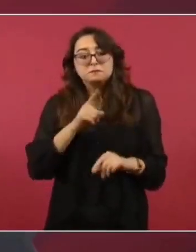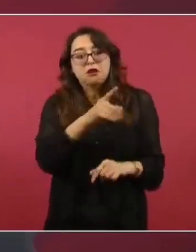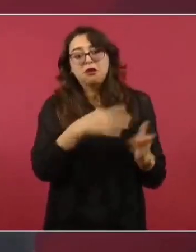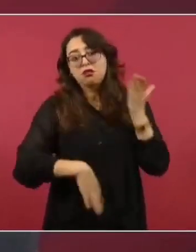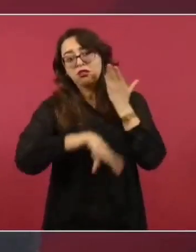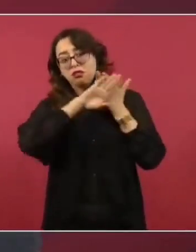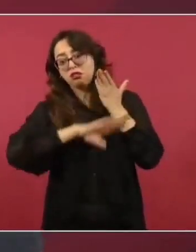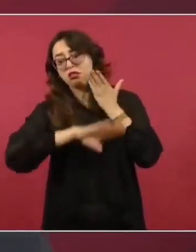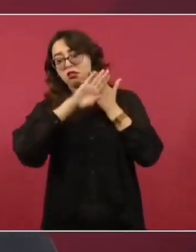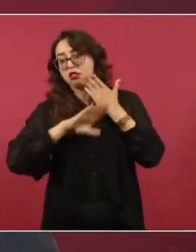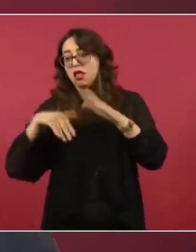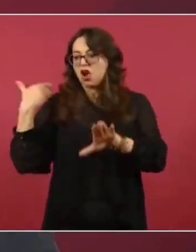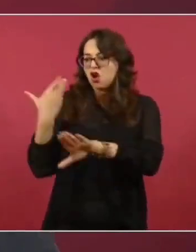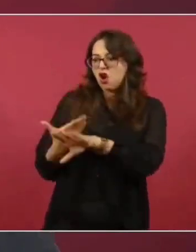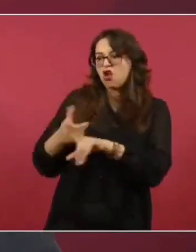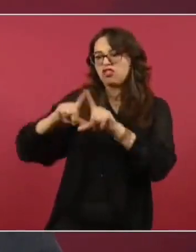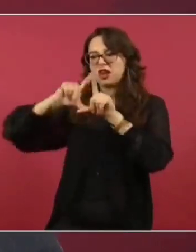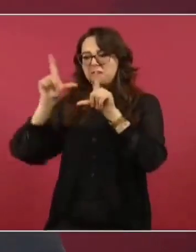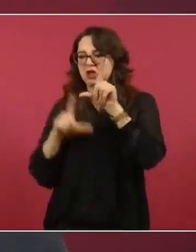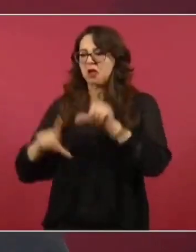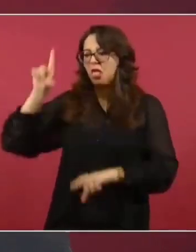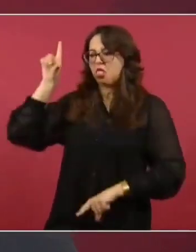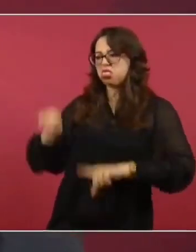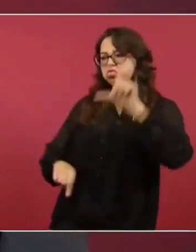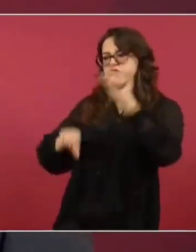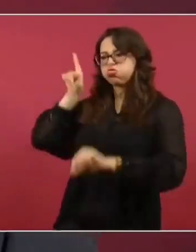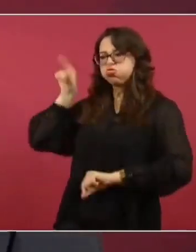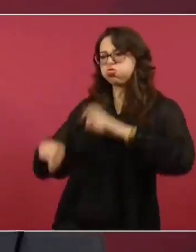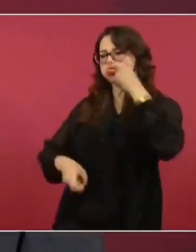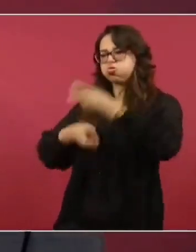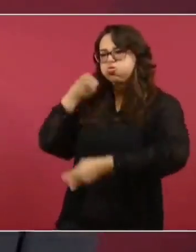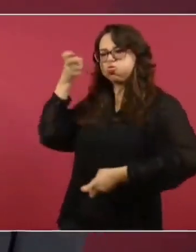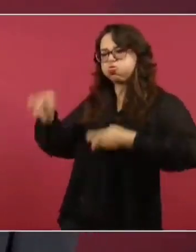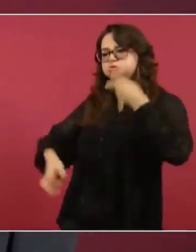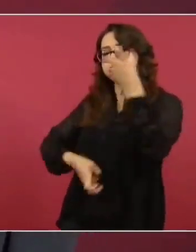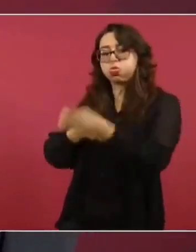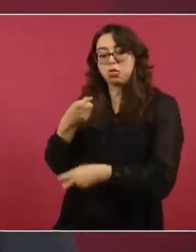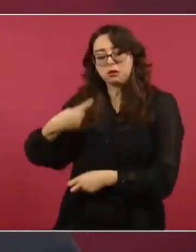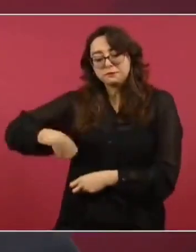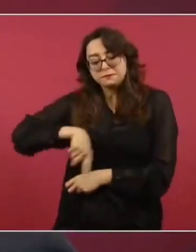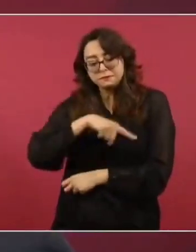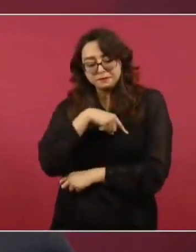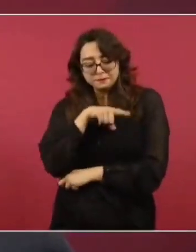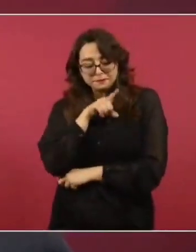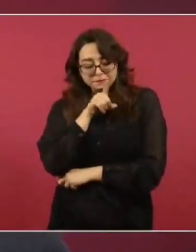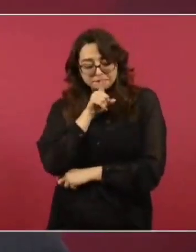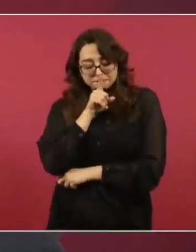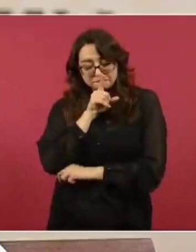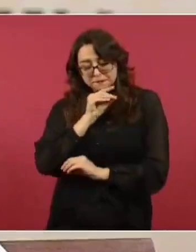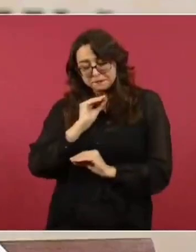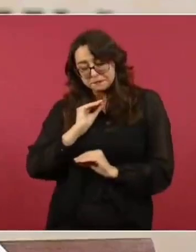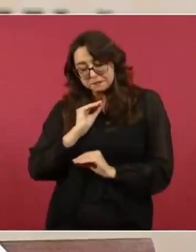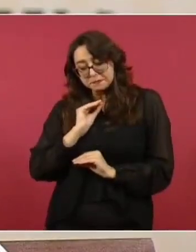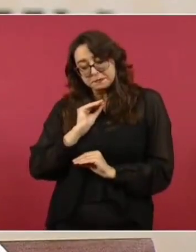cosa que jamás permitiríamos. Pero en segundo lugar estaríamos alentando que tomen ese tipo de medidas porque nadie les dice nada.